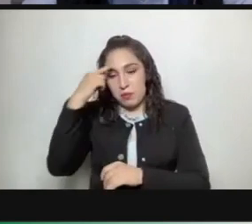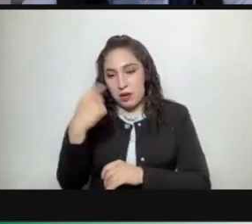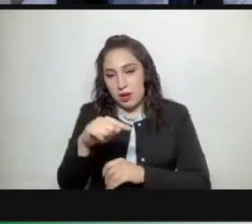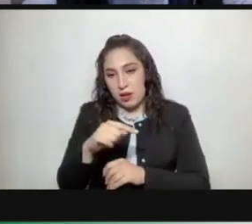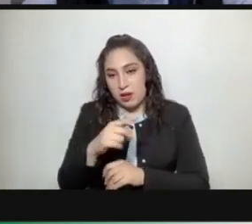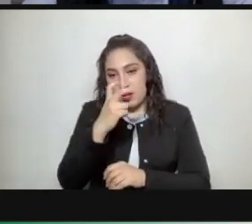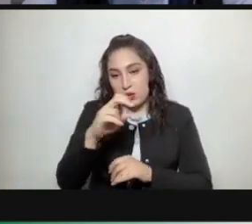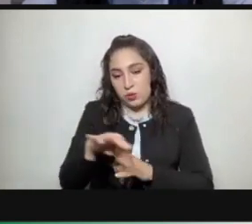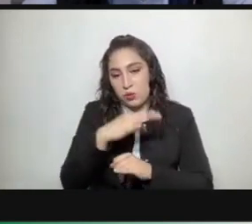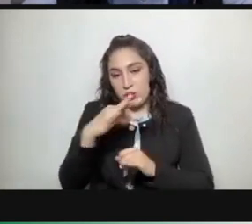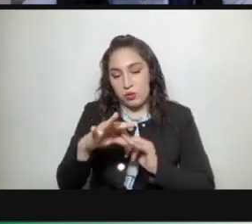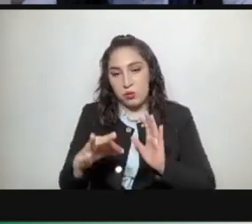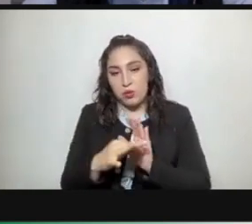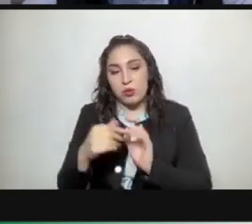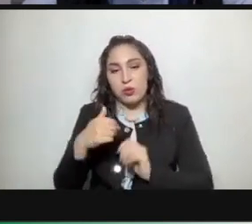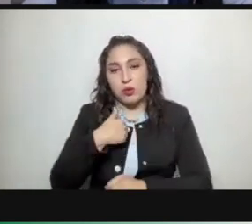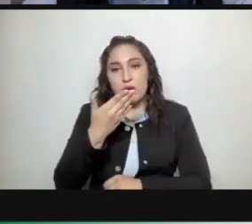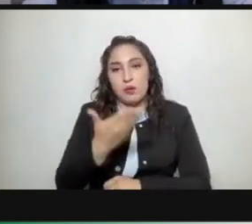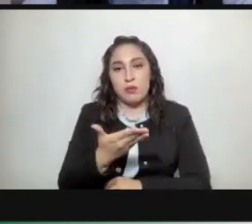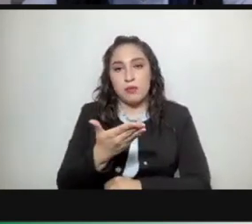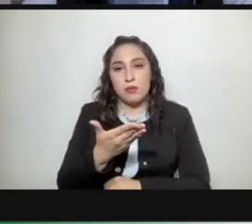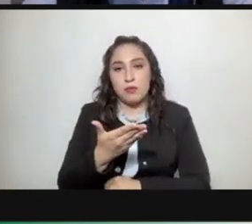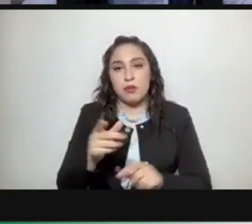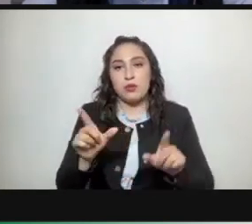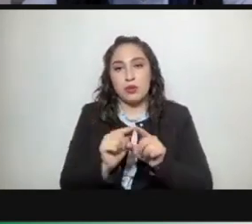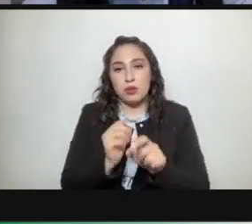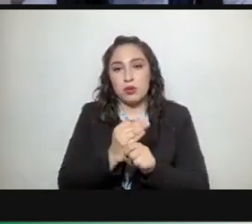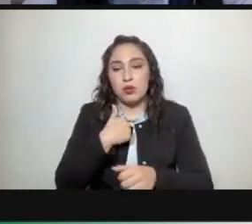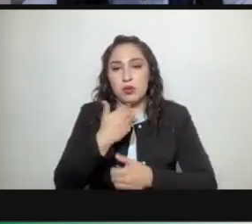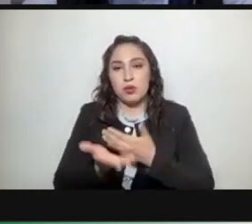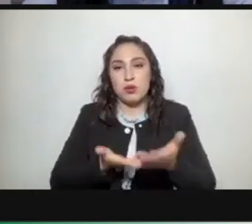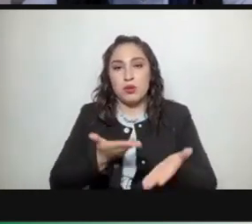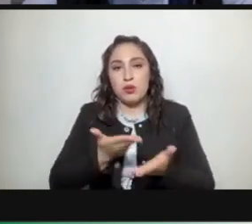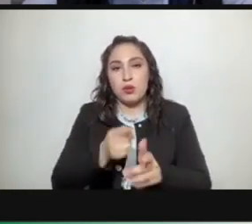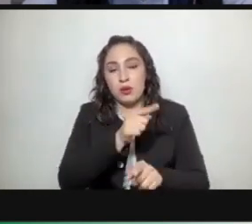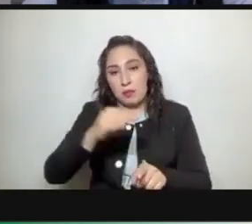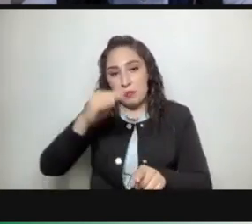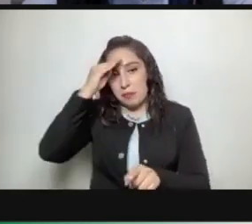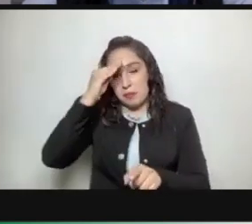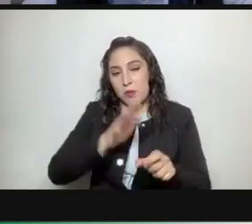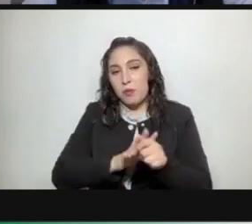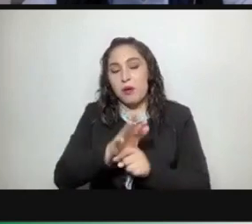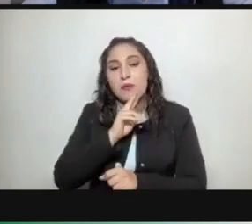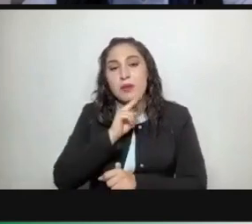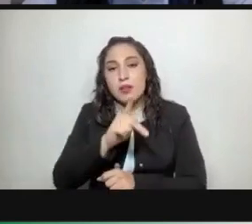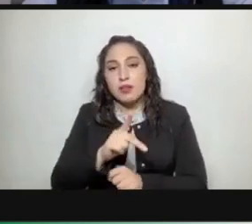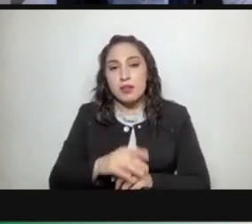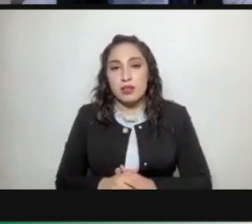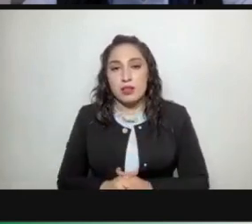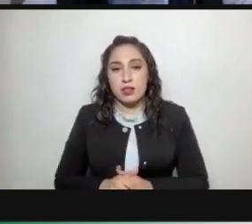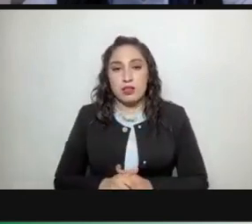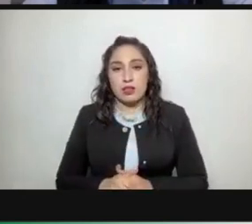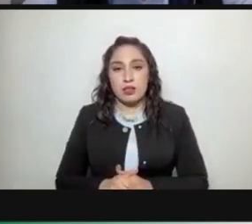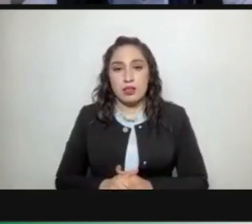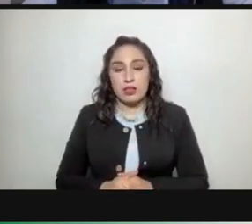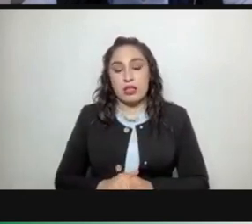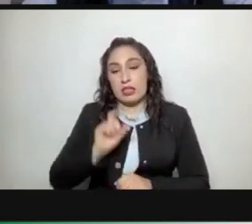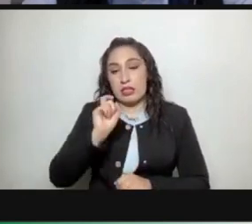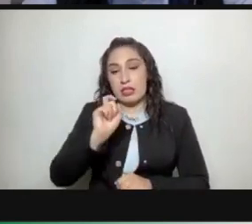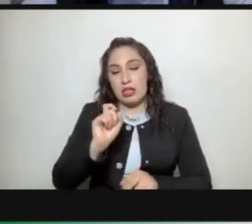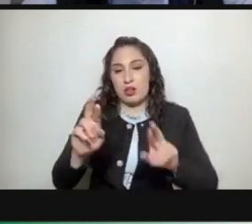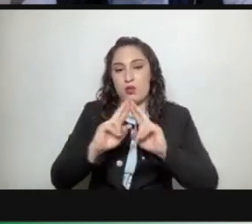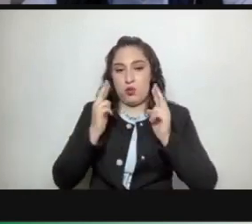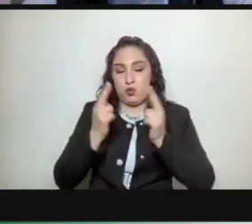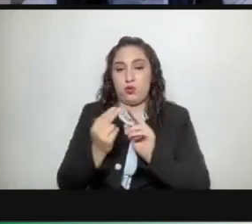solicitaría quiero poner a su consideración que la comparecencia de la doctora